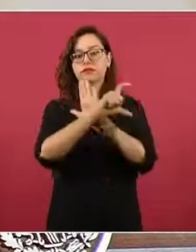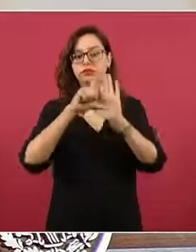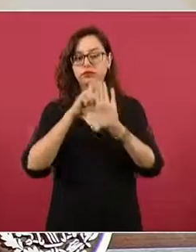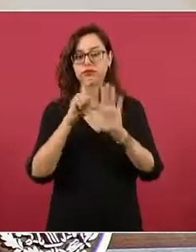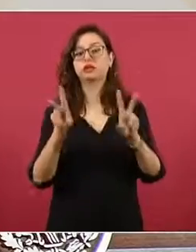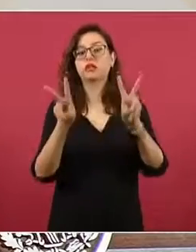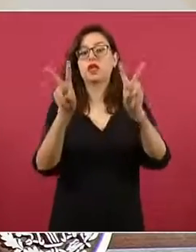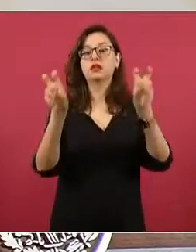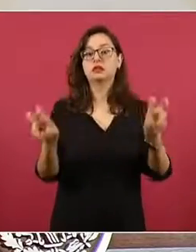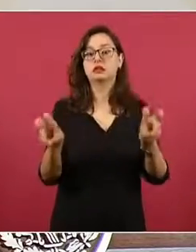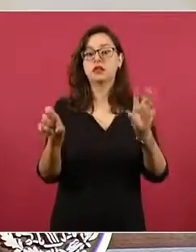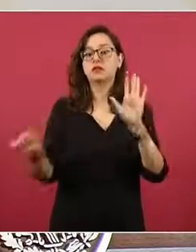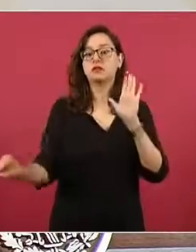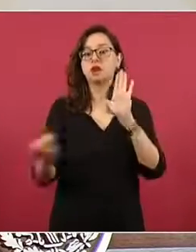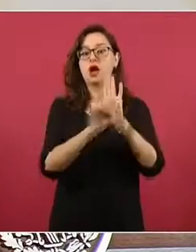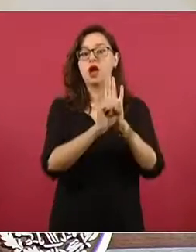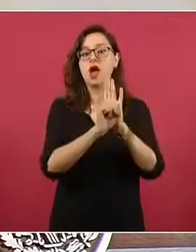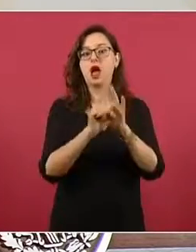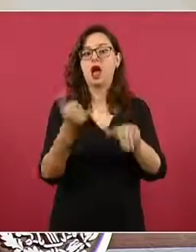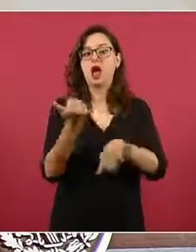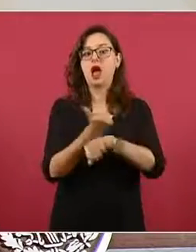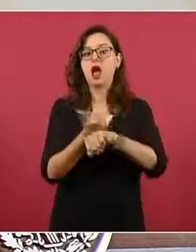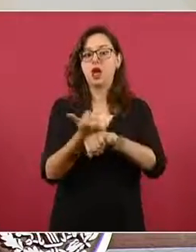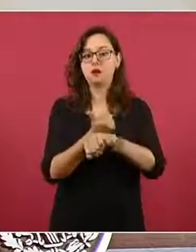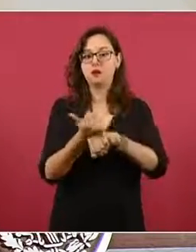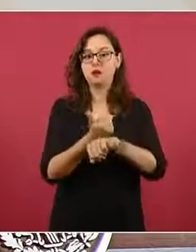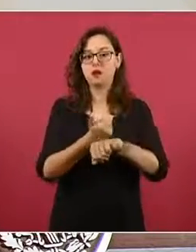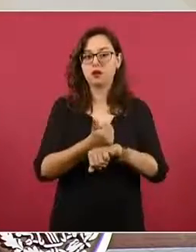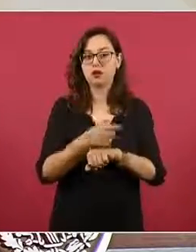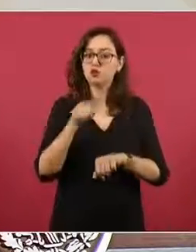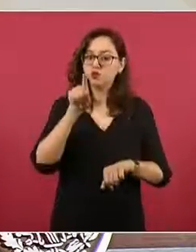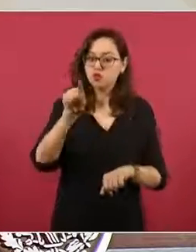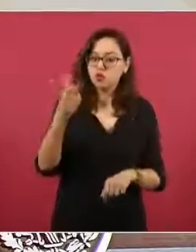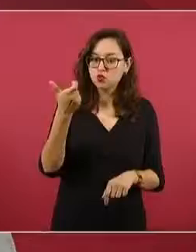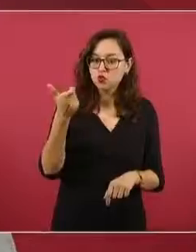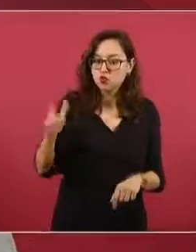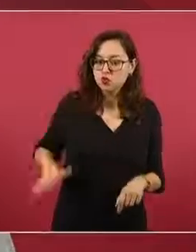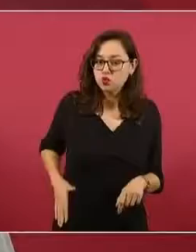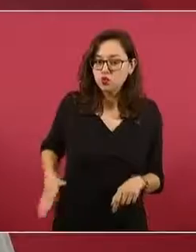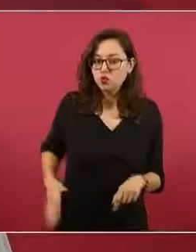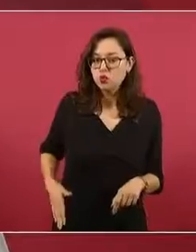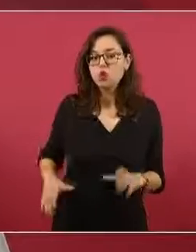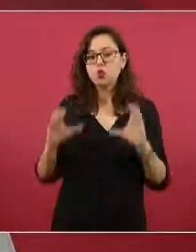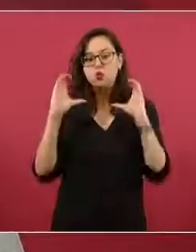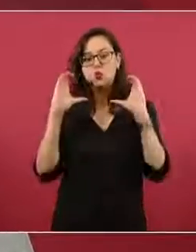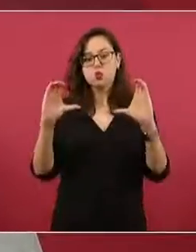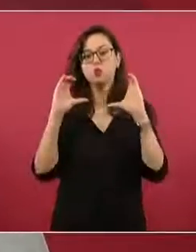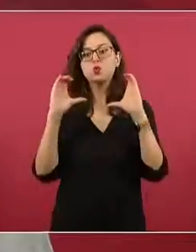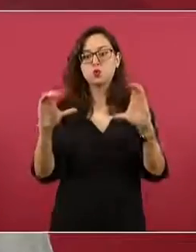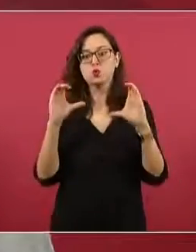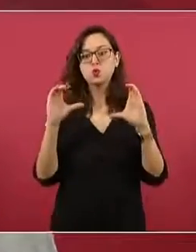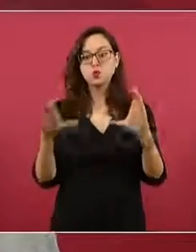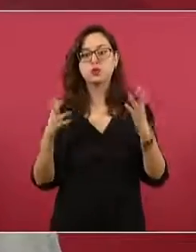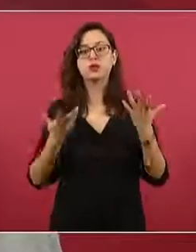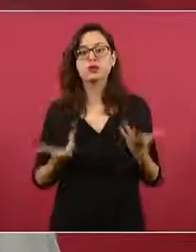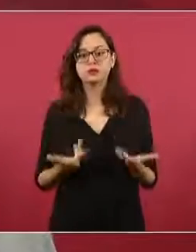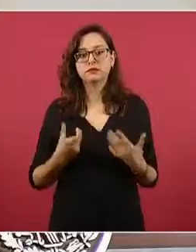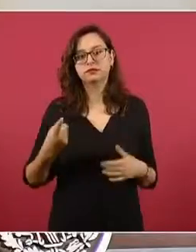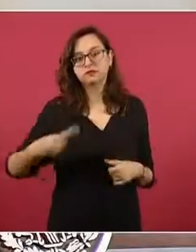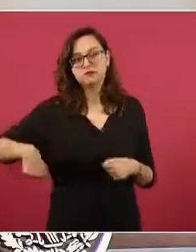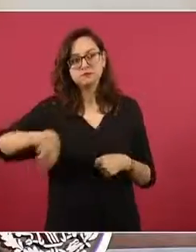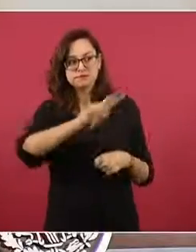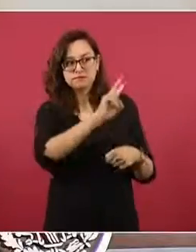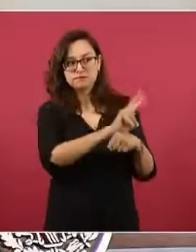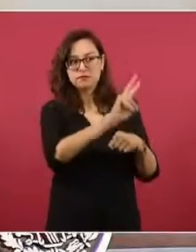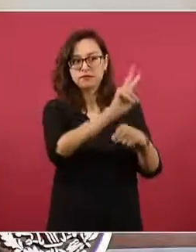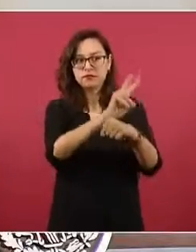llama El sello amarillo, cuida tu bolsillo. Y ayúdanos a cuidar a esos comerciantes para que con